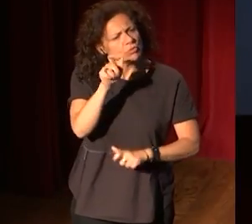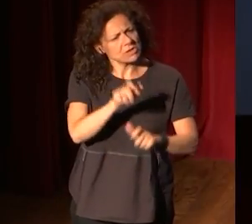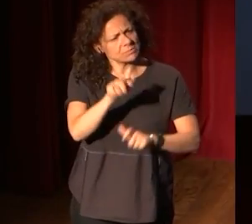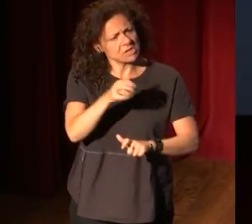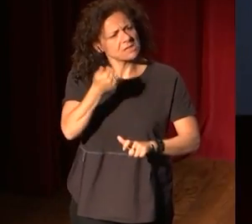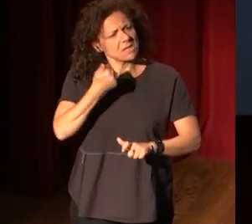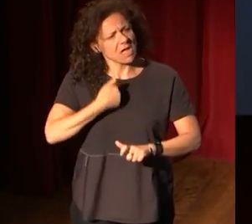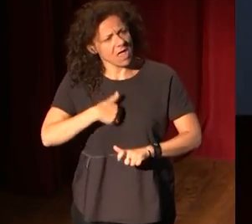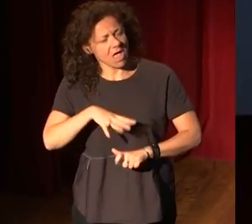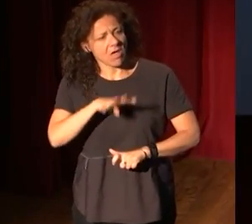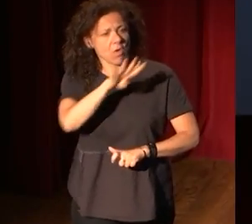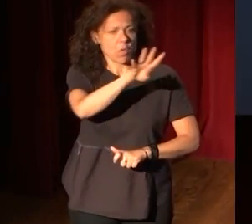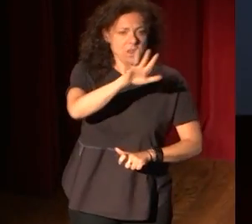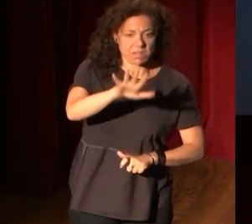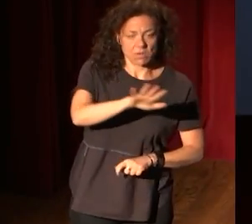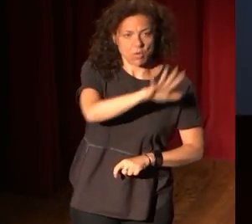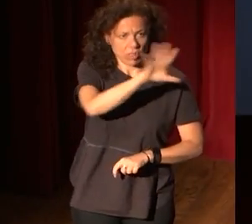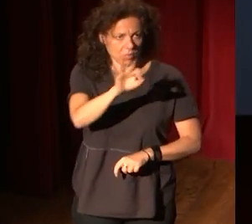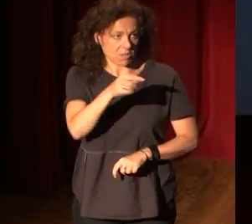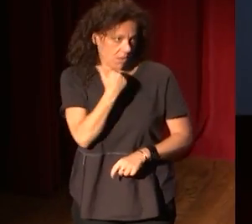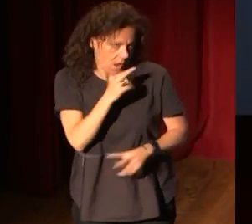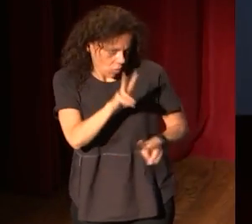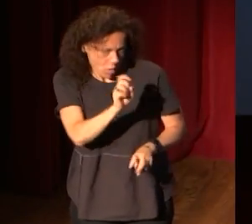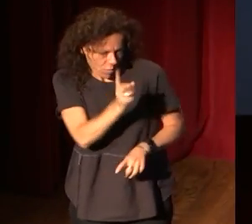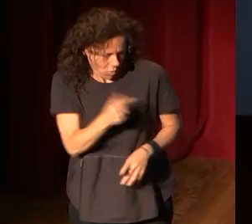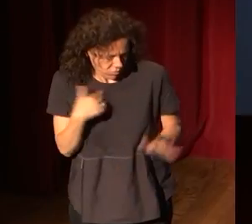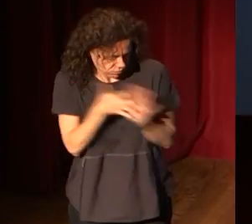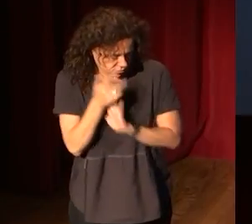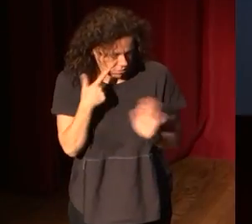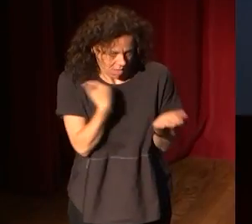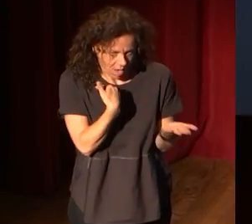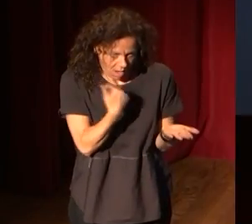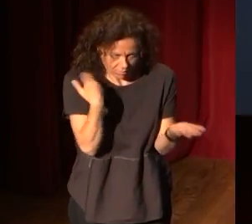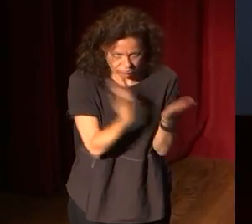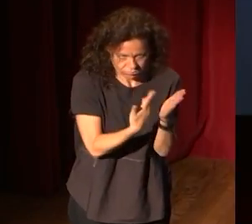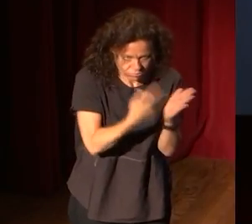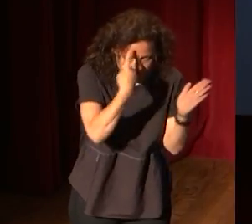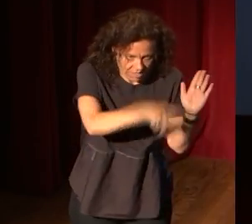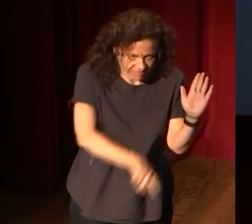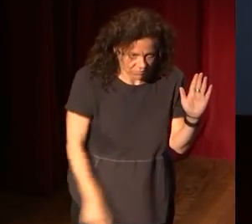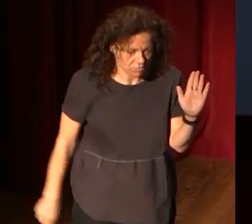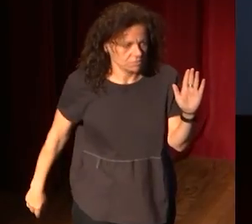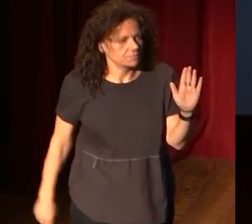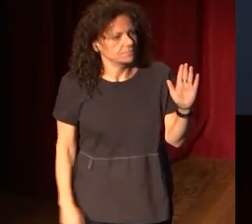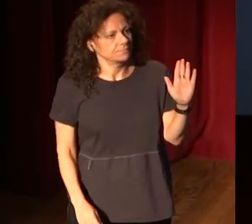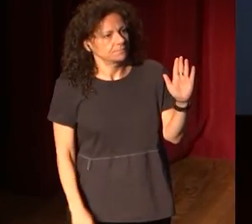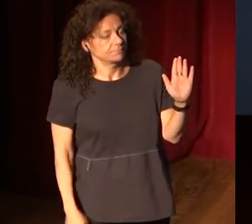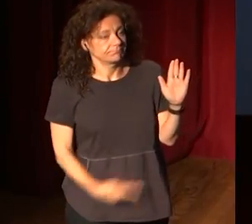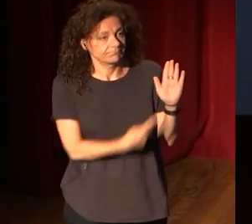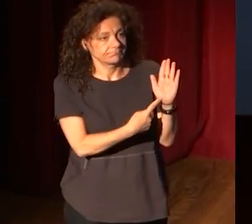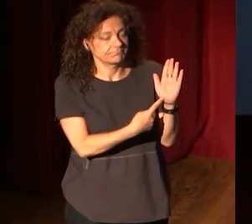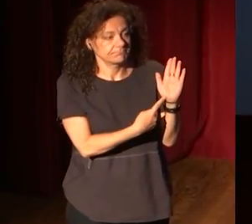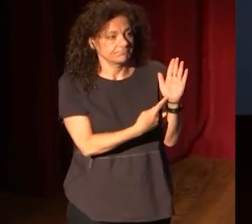empiezan a tener 45, 50, no es nada nuevo, sea, estoy contando una cosa que todo el mundo conocemos. Bien,